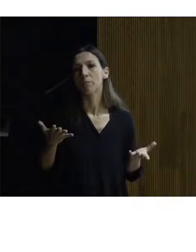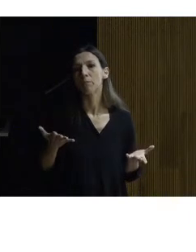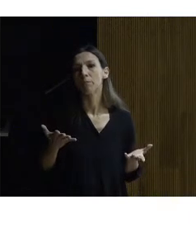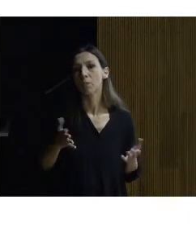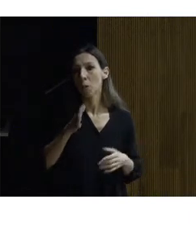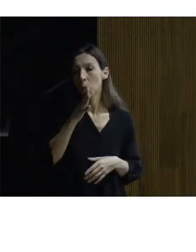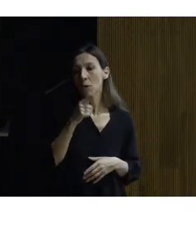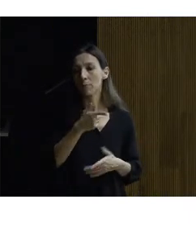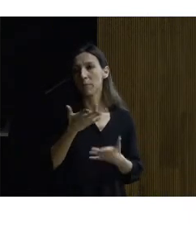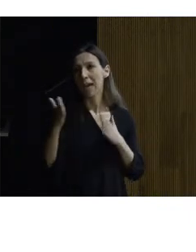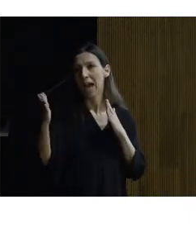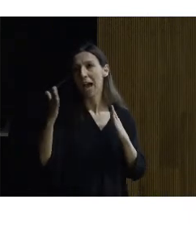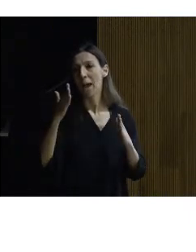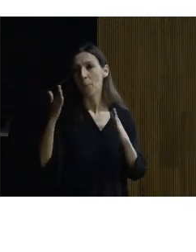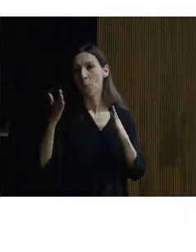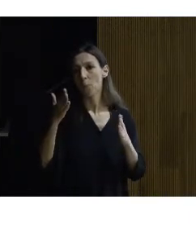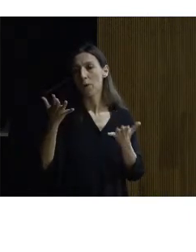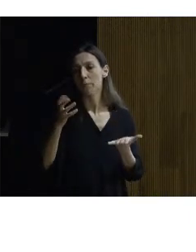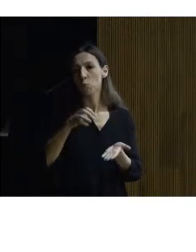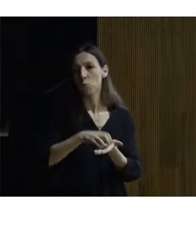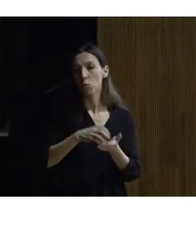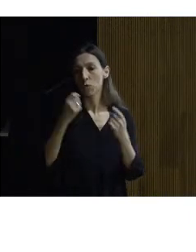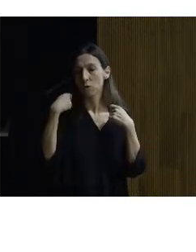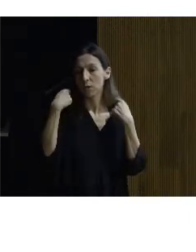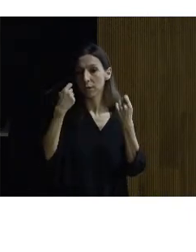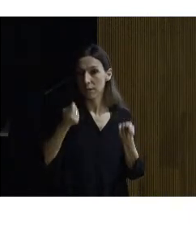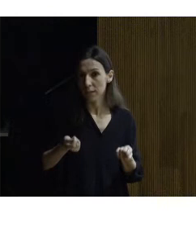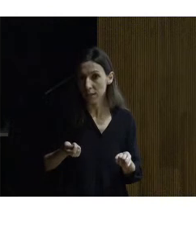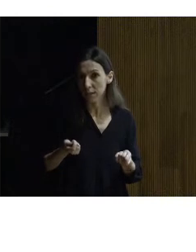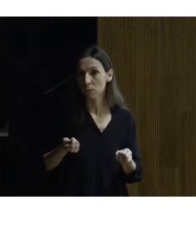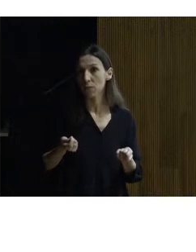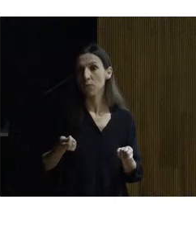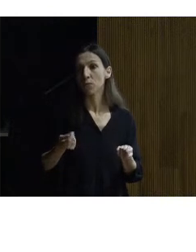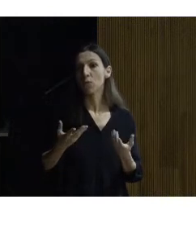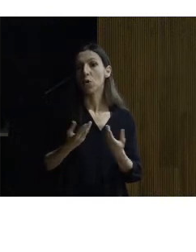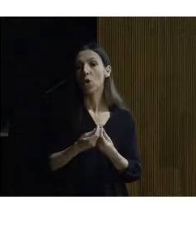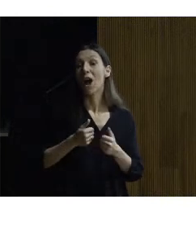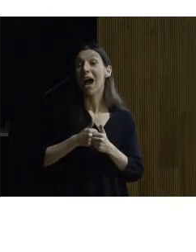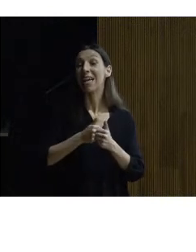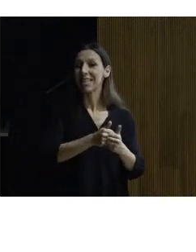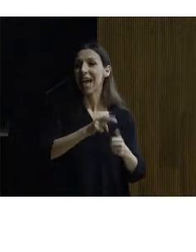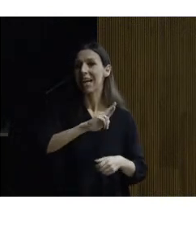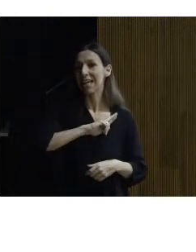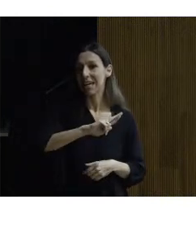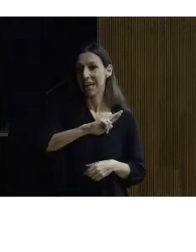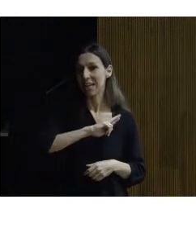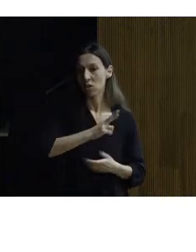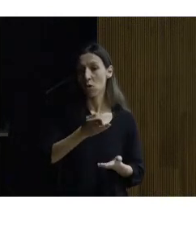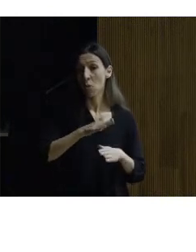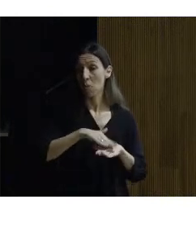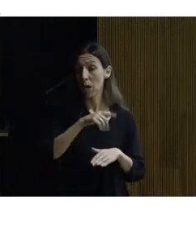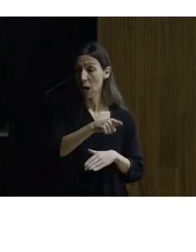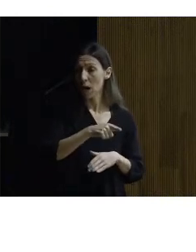a la era del monasterio de Yuste con una asistencia religiosa que para él era